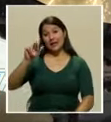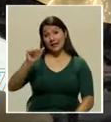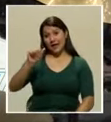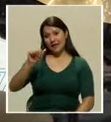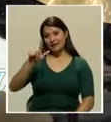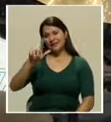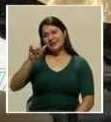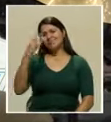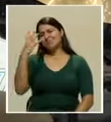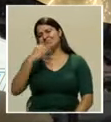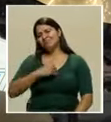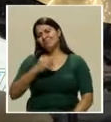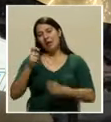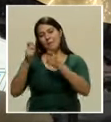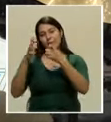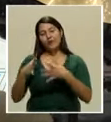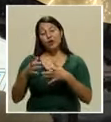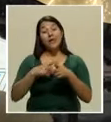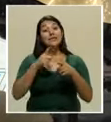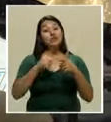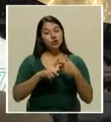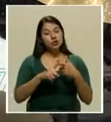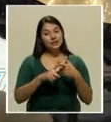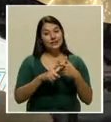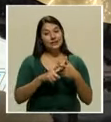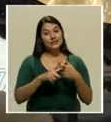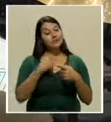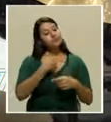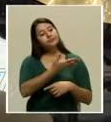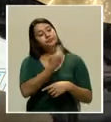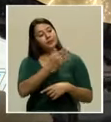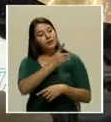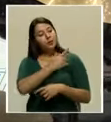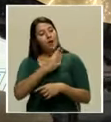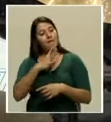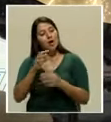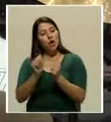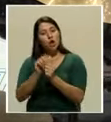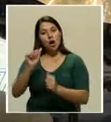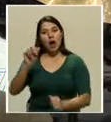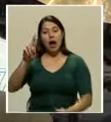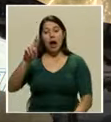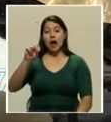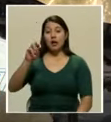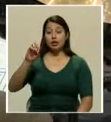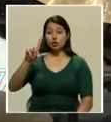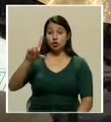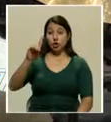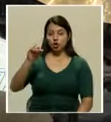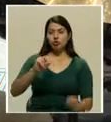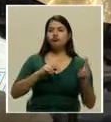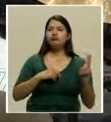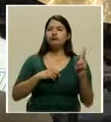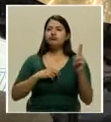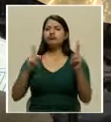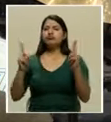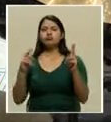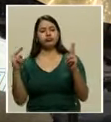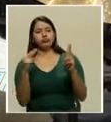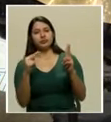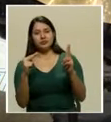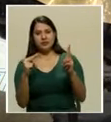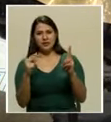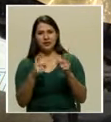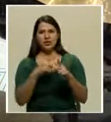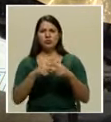lindísima Analia, me llevó a la dirección a hablar con Don Arnoldo y apenas Don Arnoldo nos va a entrar en su